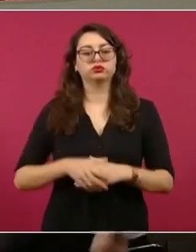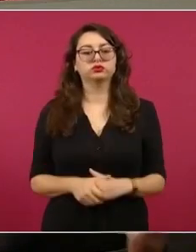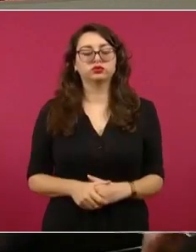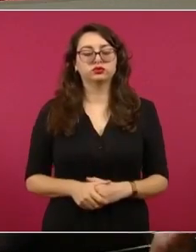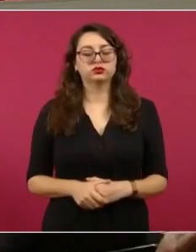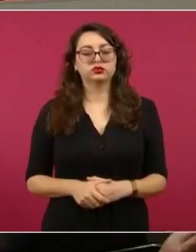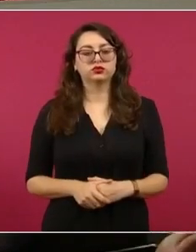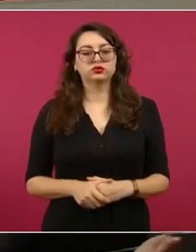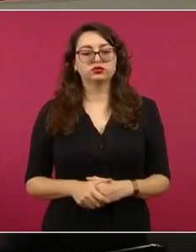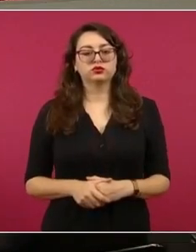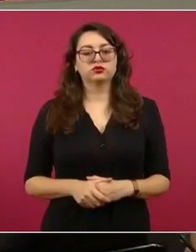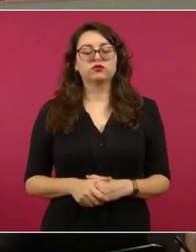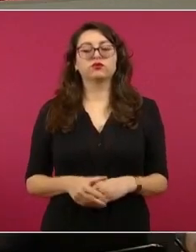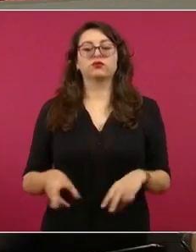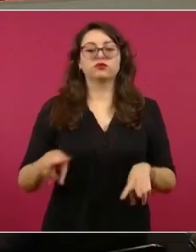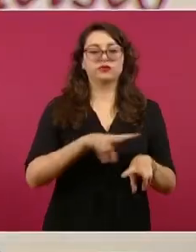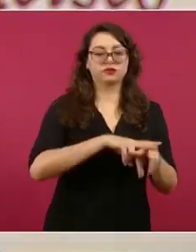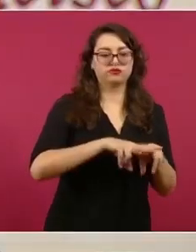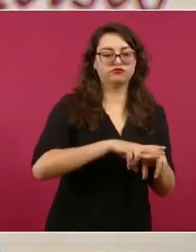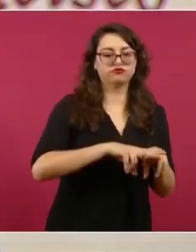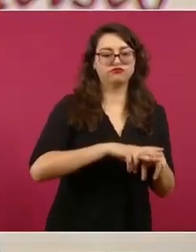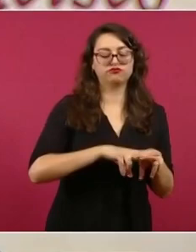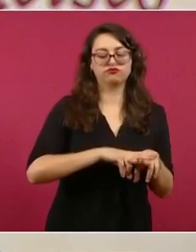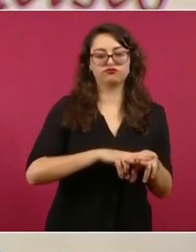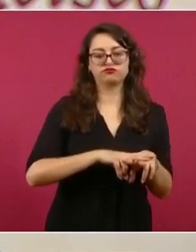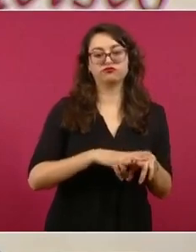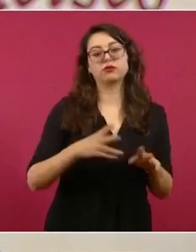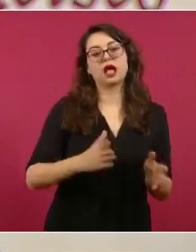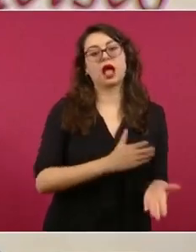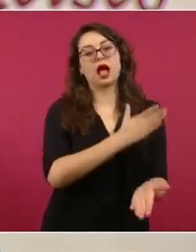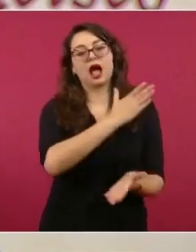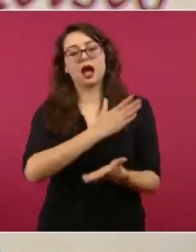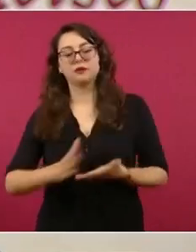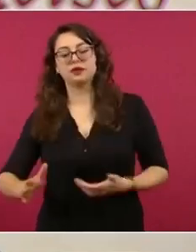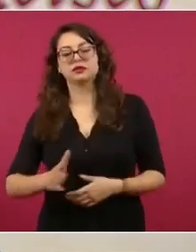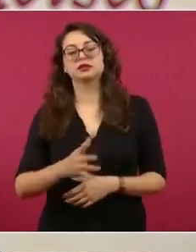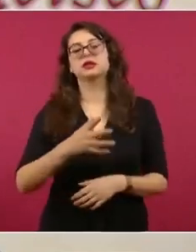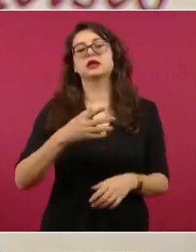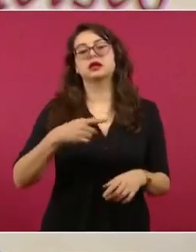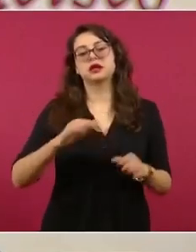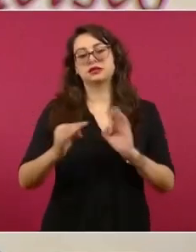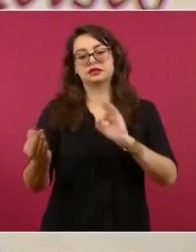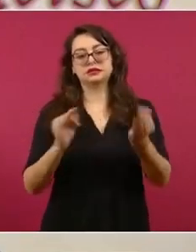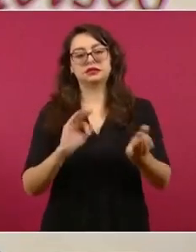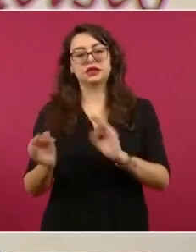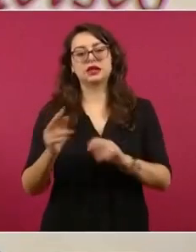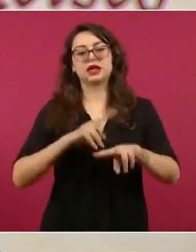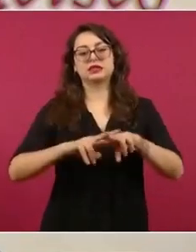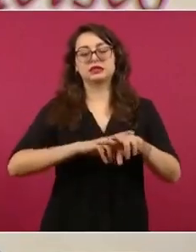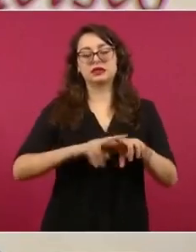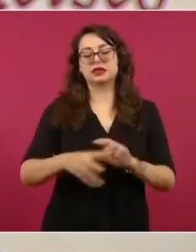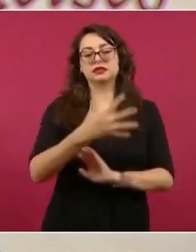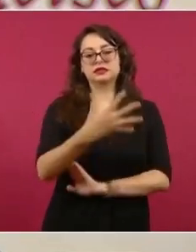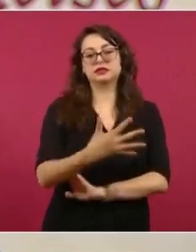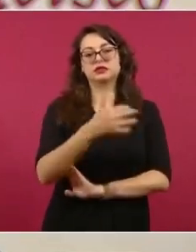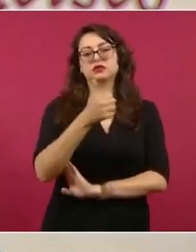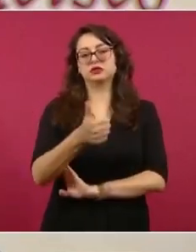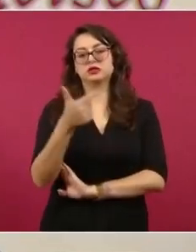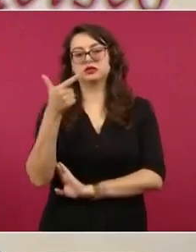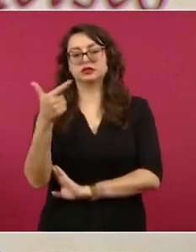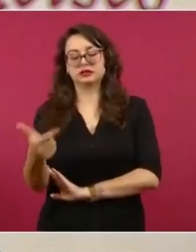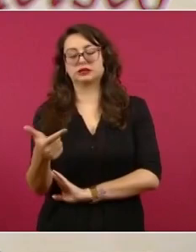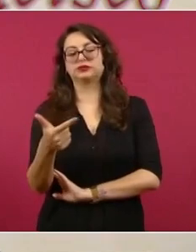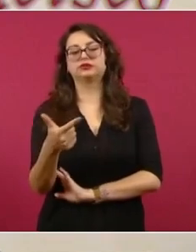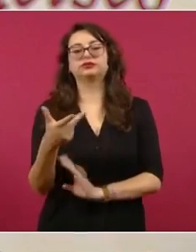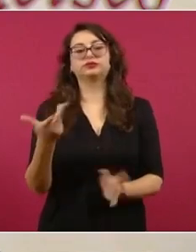Además de la construcción de las vías férreas en los tramos 5, 6 y 7 del Tren Maya, que va de Tulum hasta Escárcega,